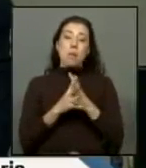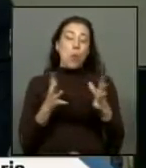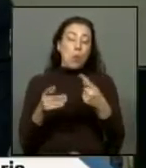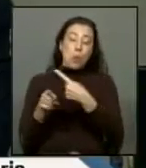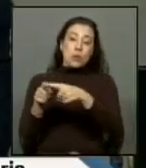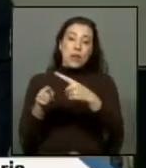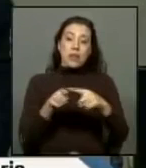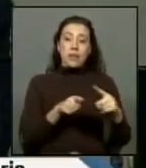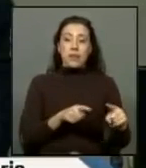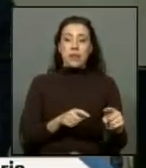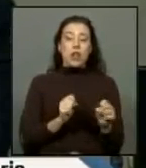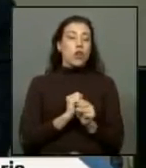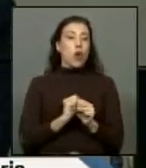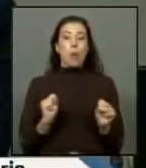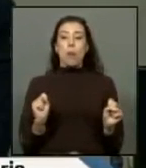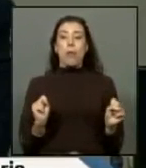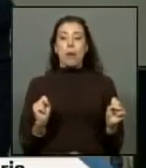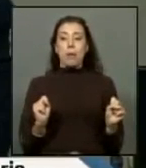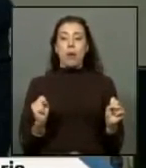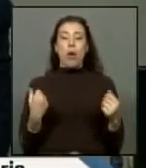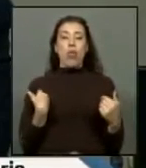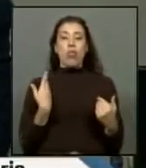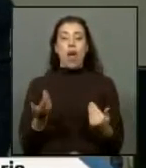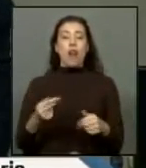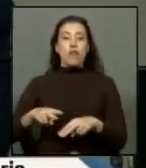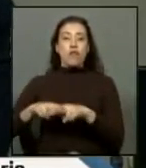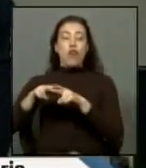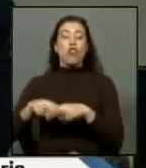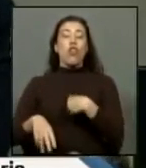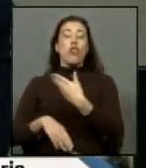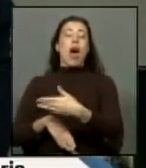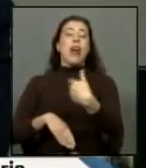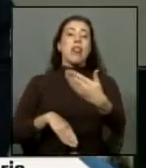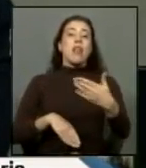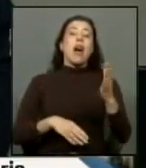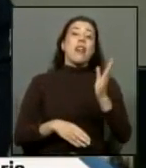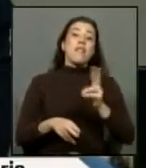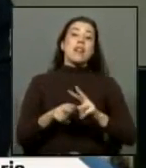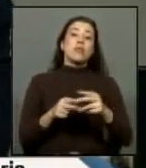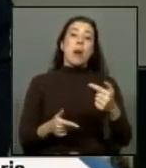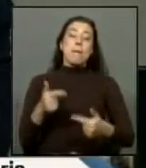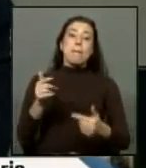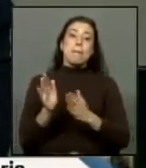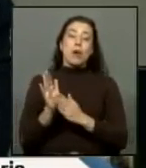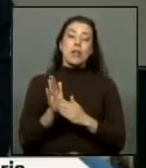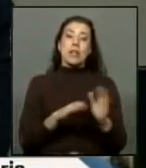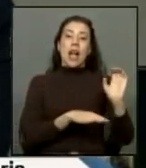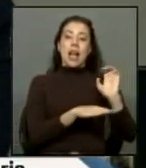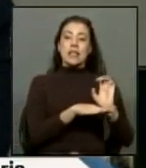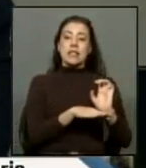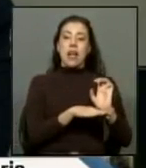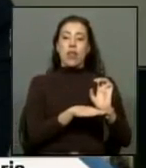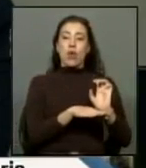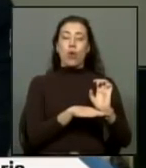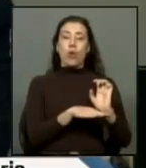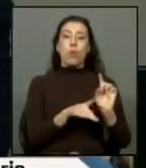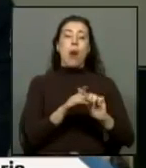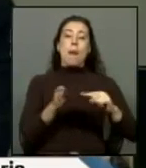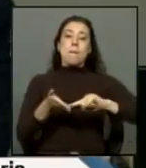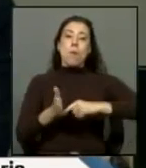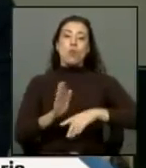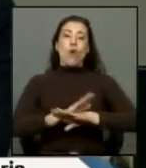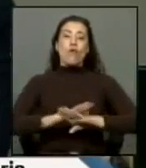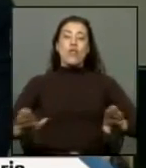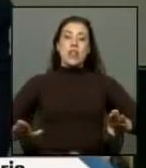y que obviamente no podemos estar entregando recursos a diestra y siniestra si es que no hay una política de Estado que ponga un punto